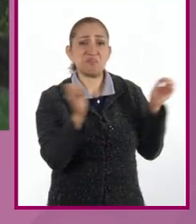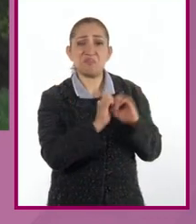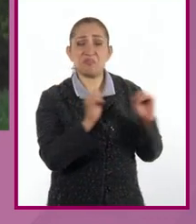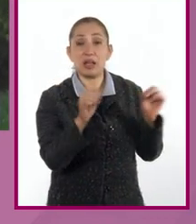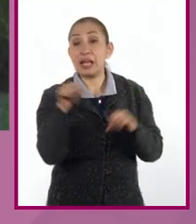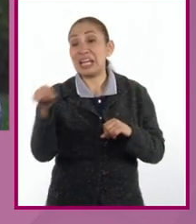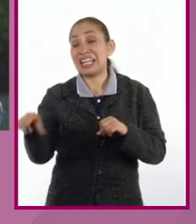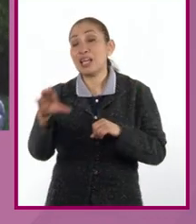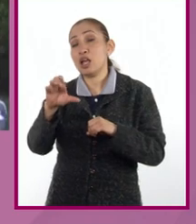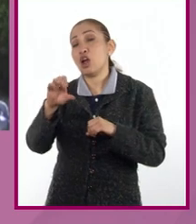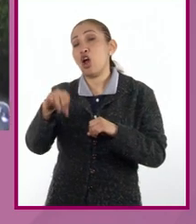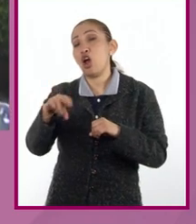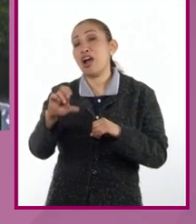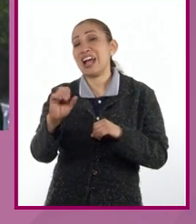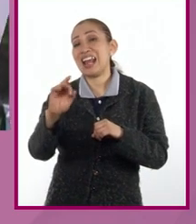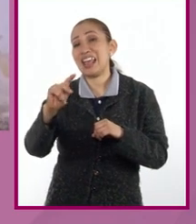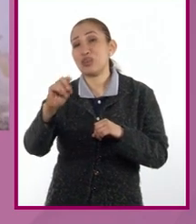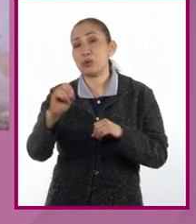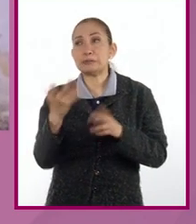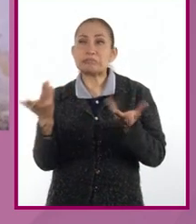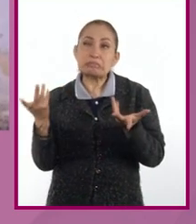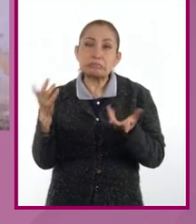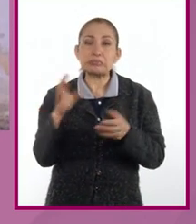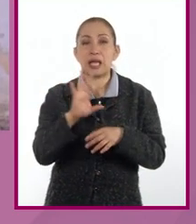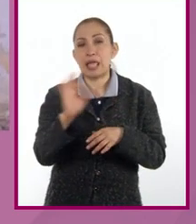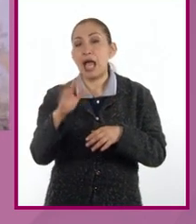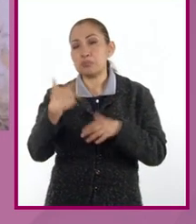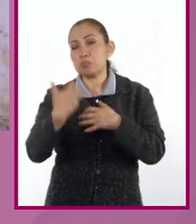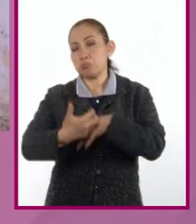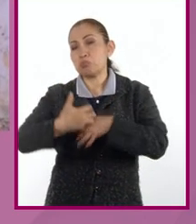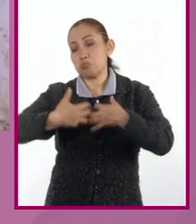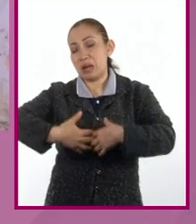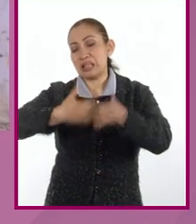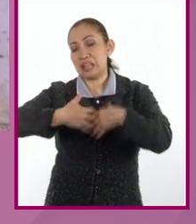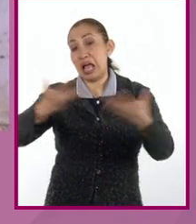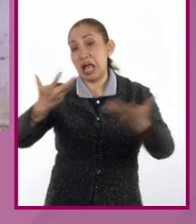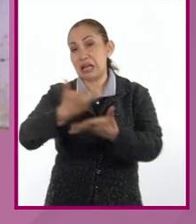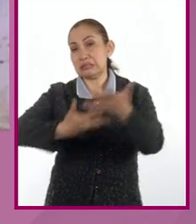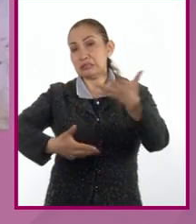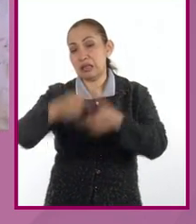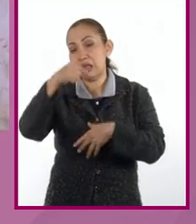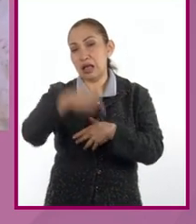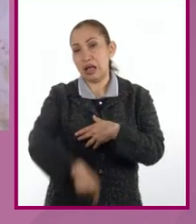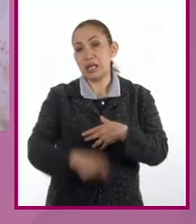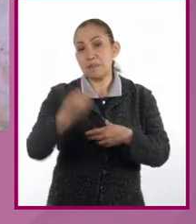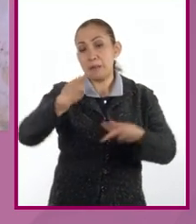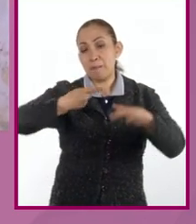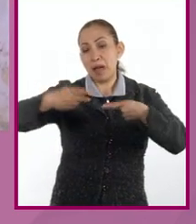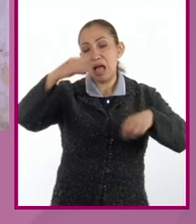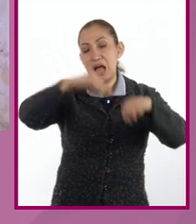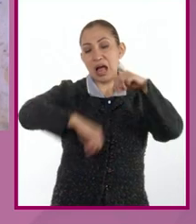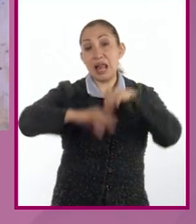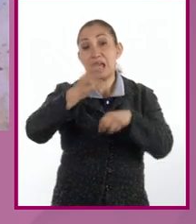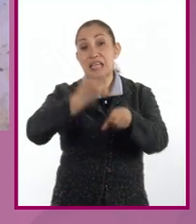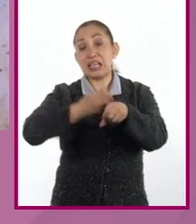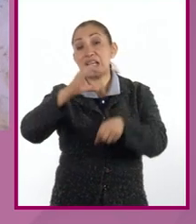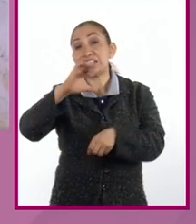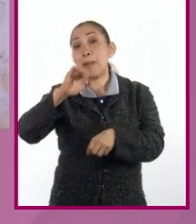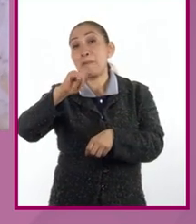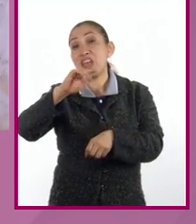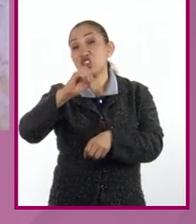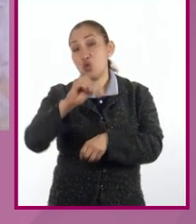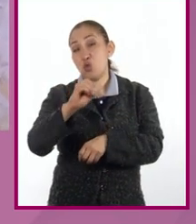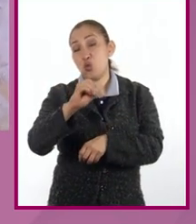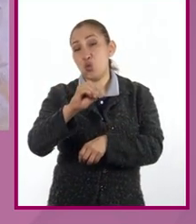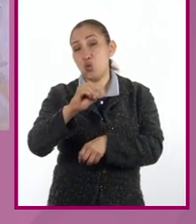En el tema del concreto podríamos denominar que como ya es un proceso industrial, desde el proceso y la elaboración del cemento, el cual sí